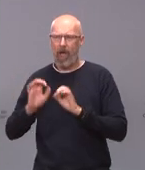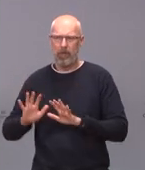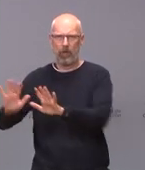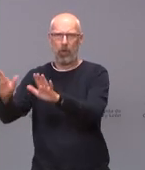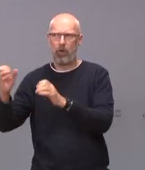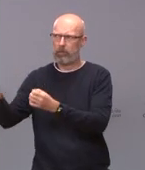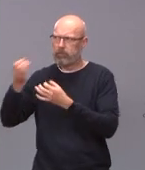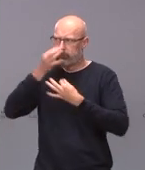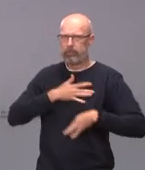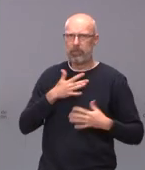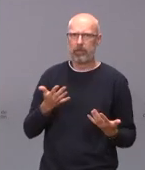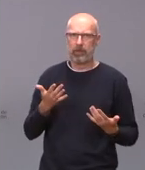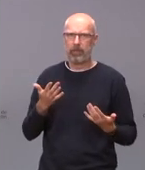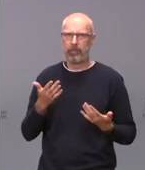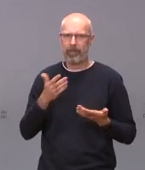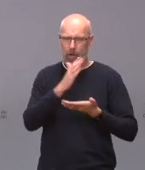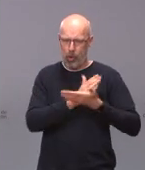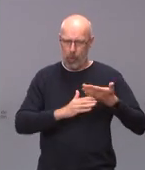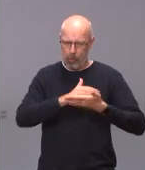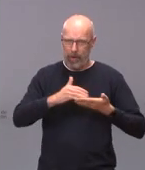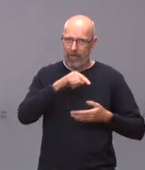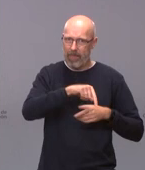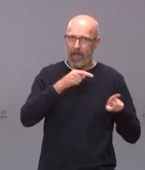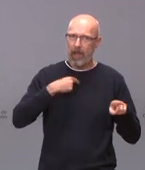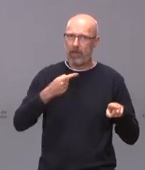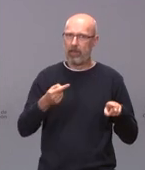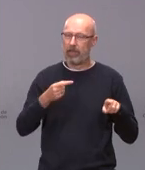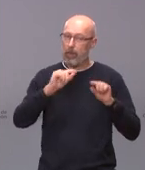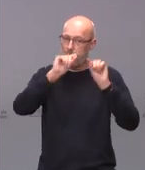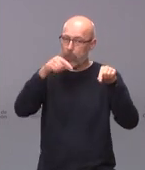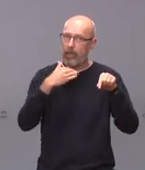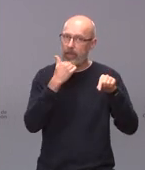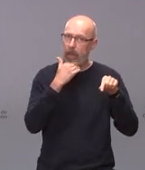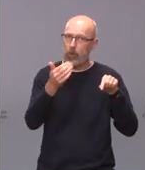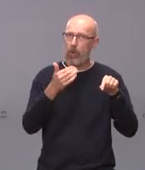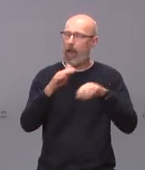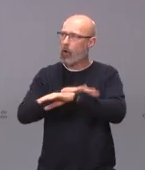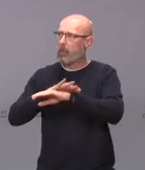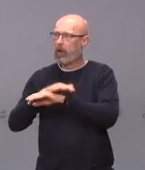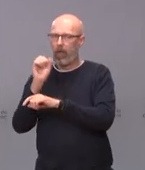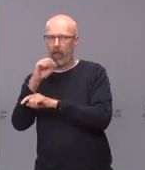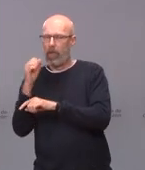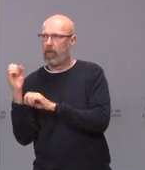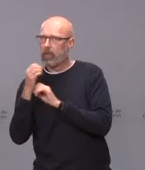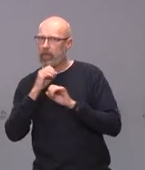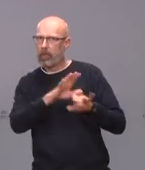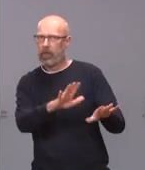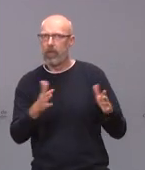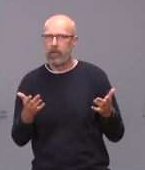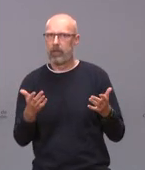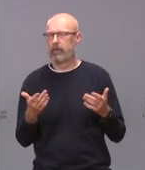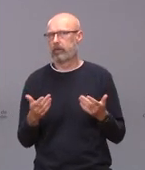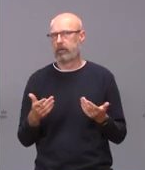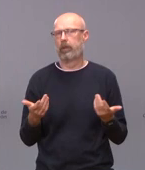tiene a esta comunidad y concretamente a la provincia de Zamora es que se sale del mundo menos mal menos mal